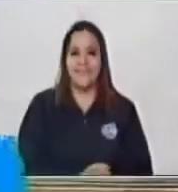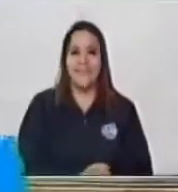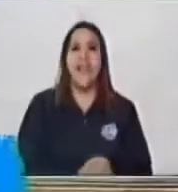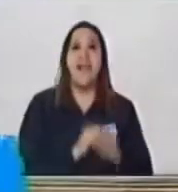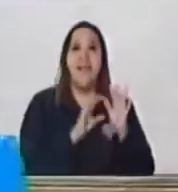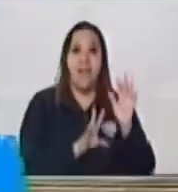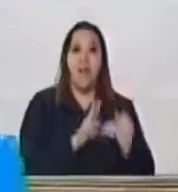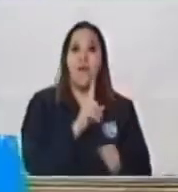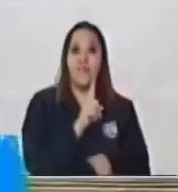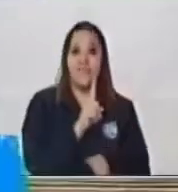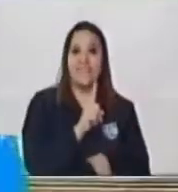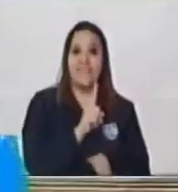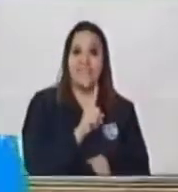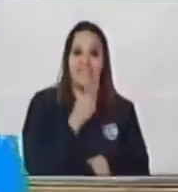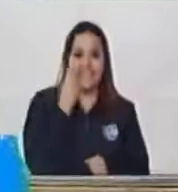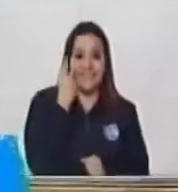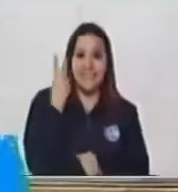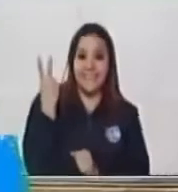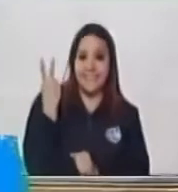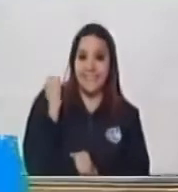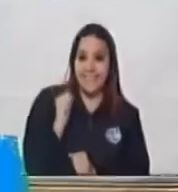11 11